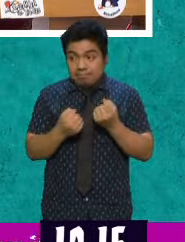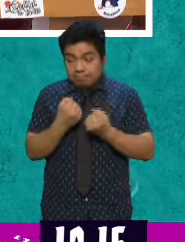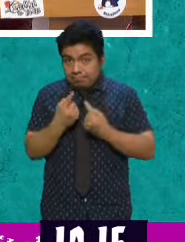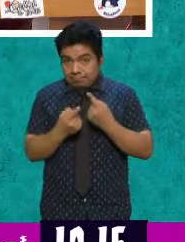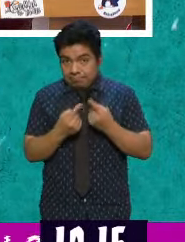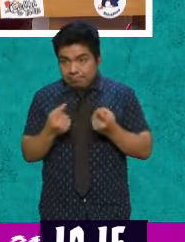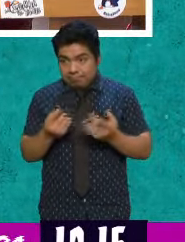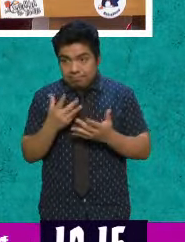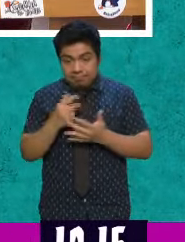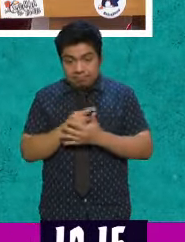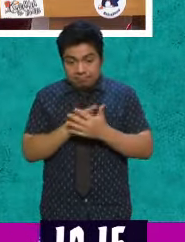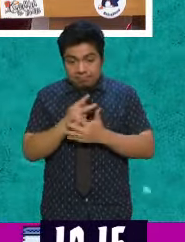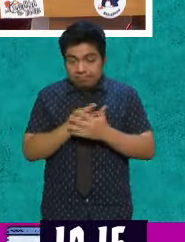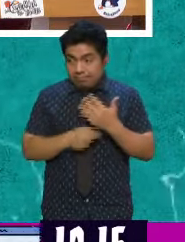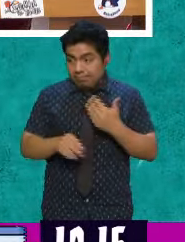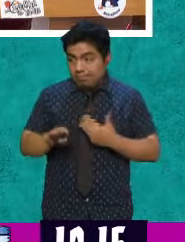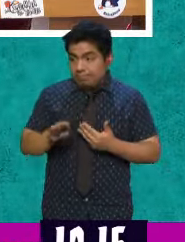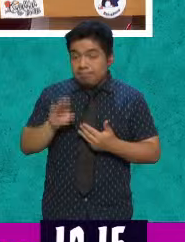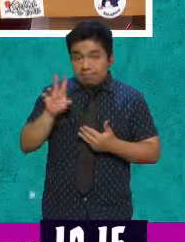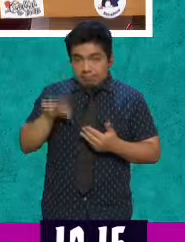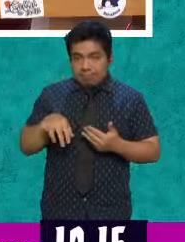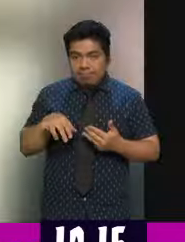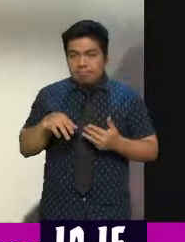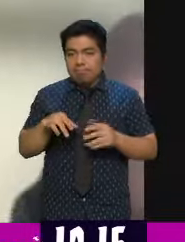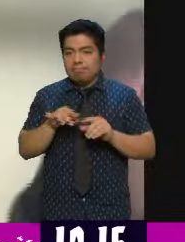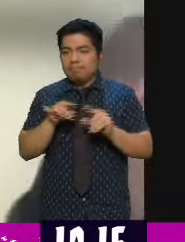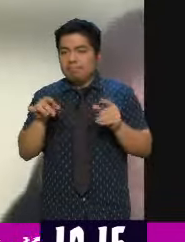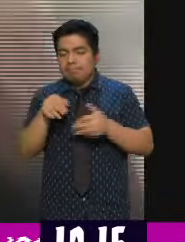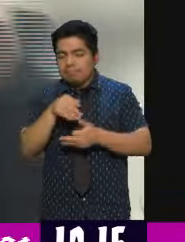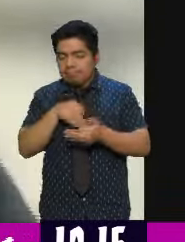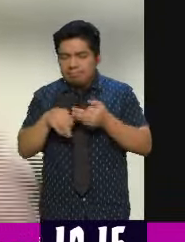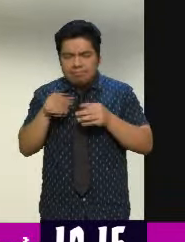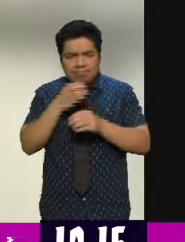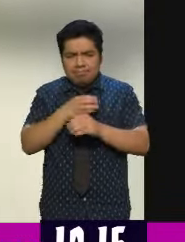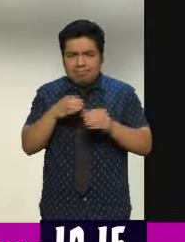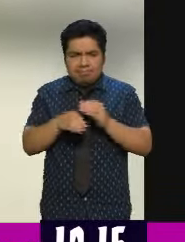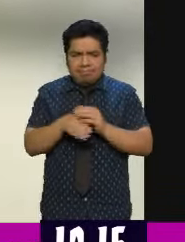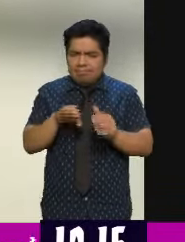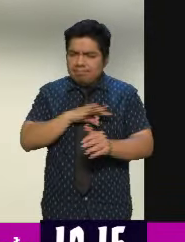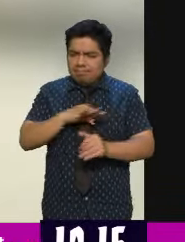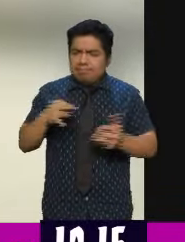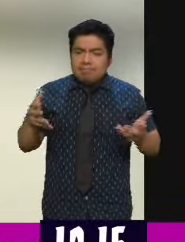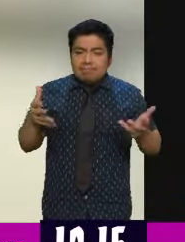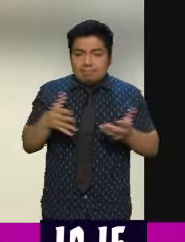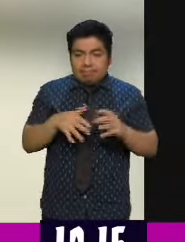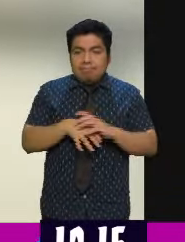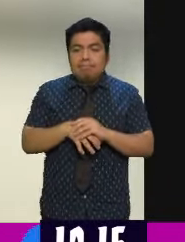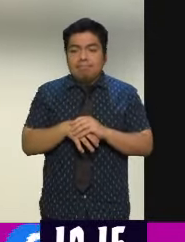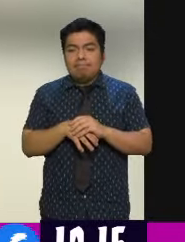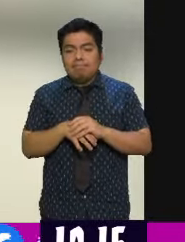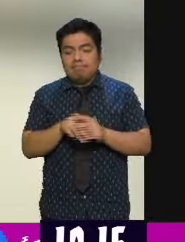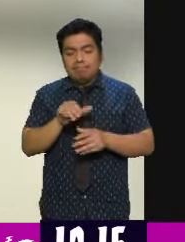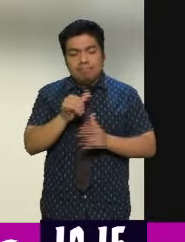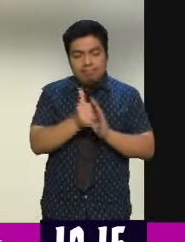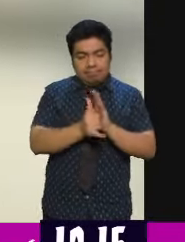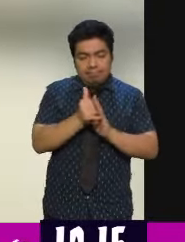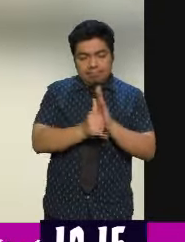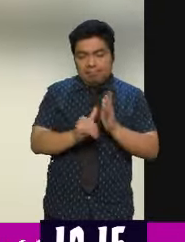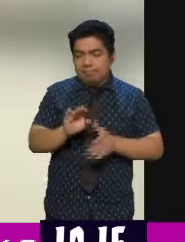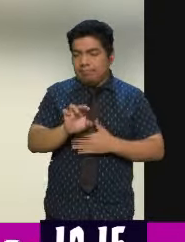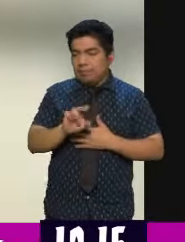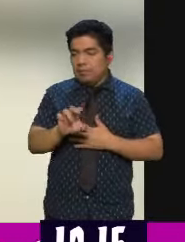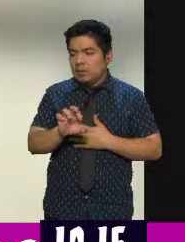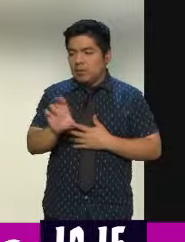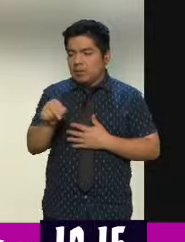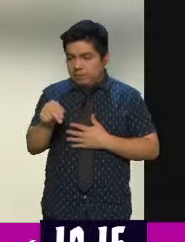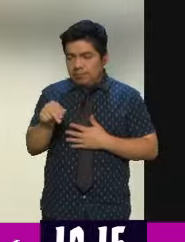tienen plan B, compañeros, el no hacer nada es lo peor que te puedes hacer, es un suicidio. Mis redes, que no te chorén en YouTube, así como